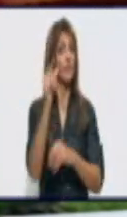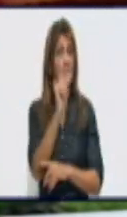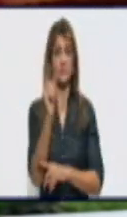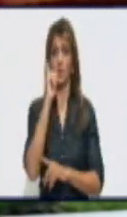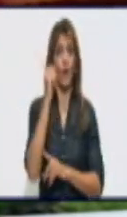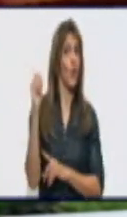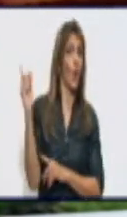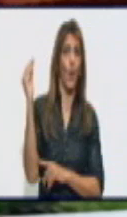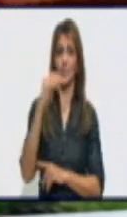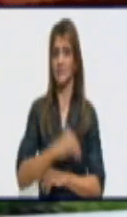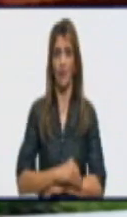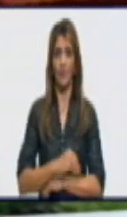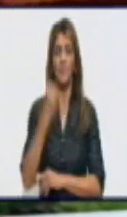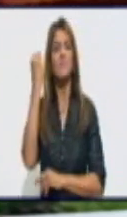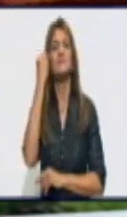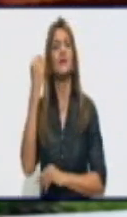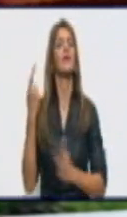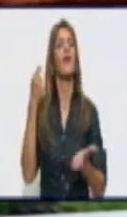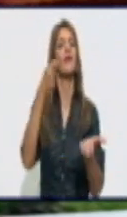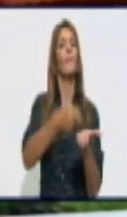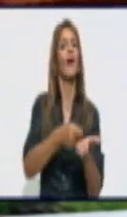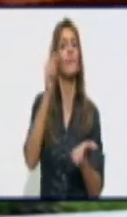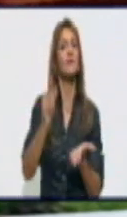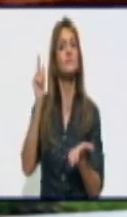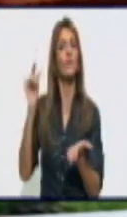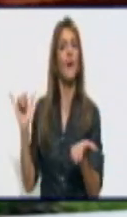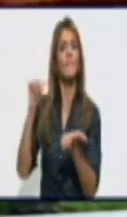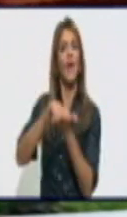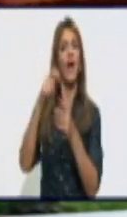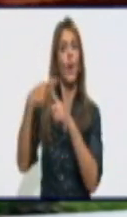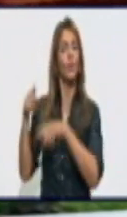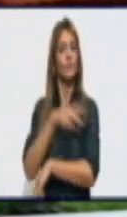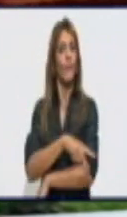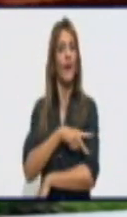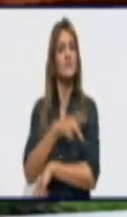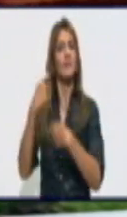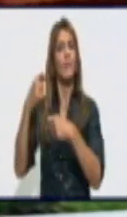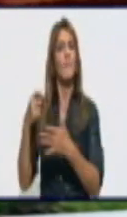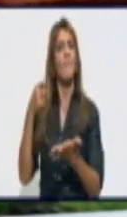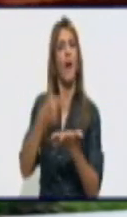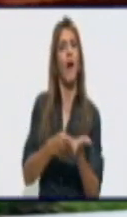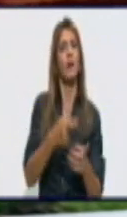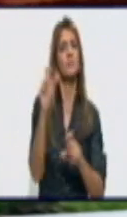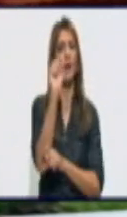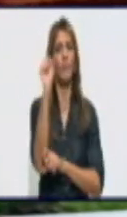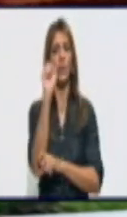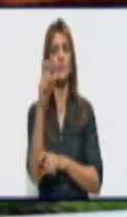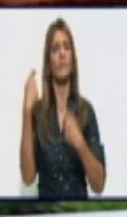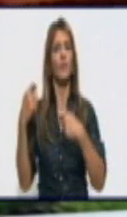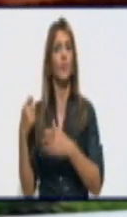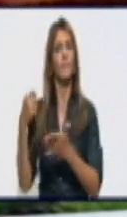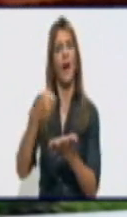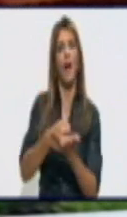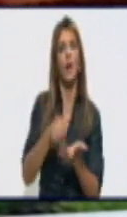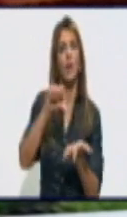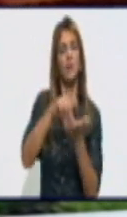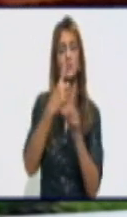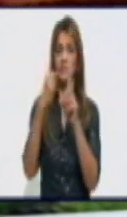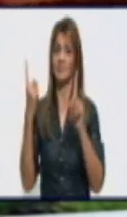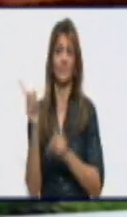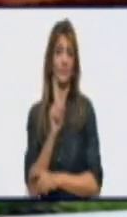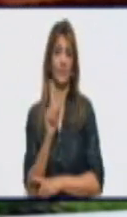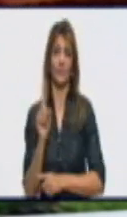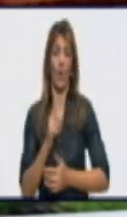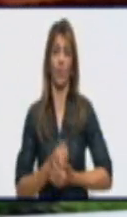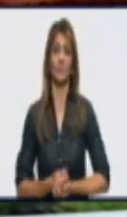por todo eso. No, no se paga nada. Incluso ella se está hablando de buscar otro lugar, porque son